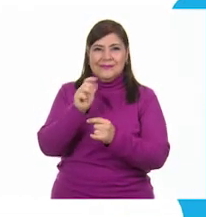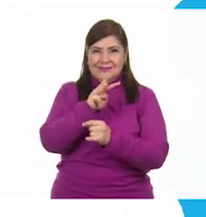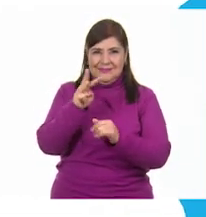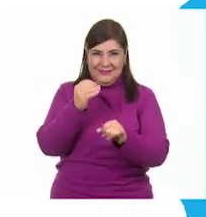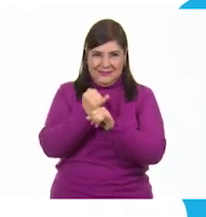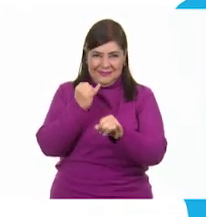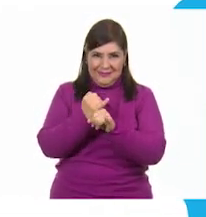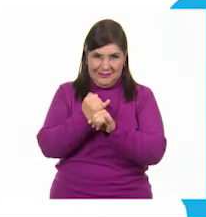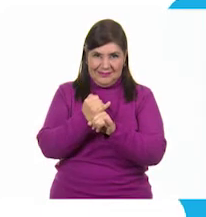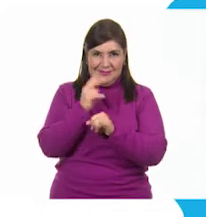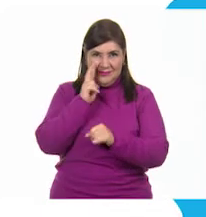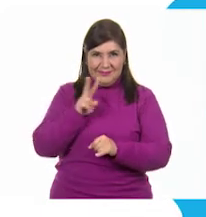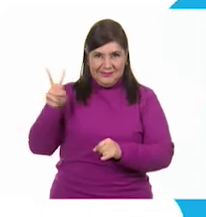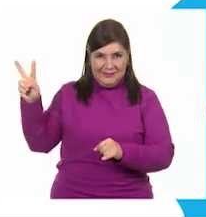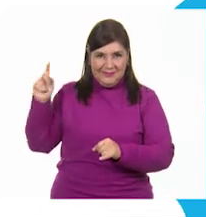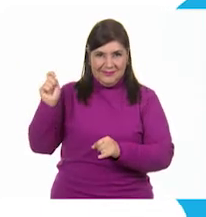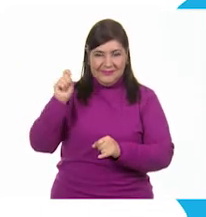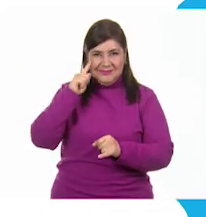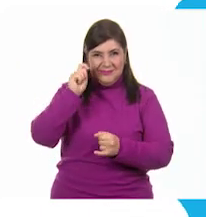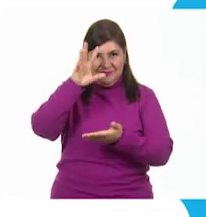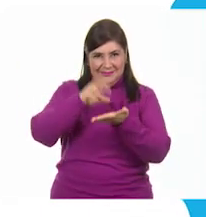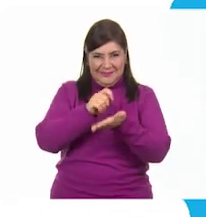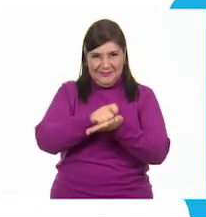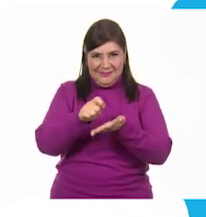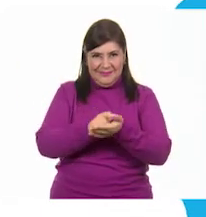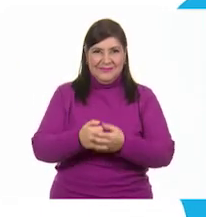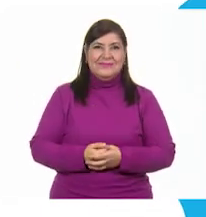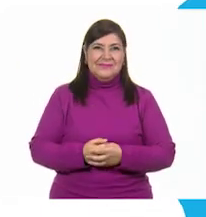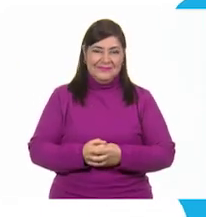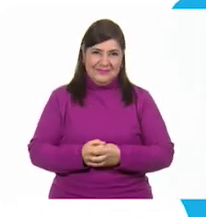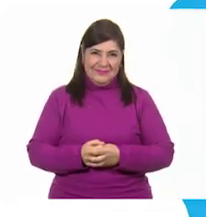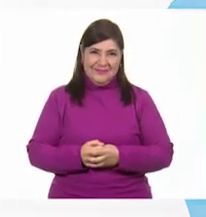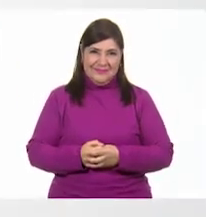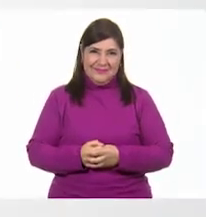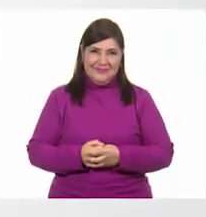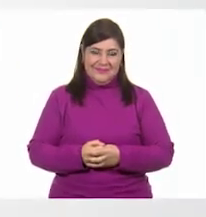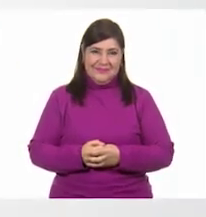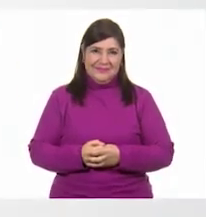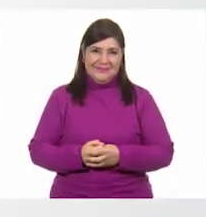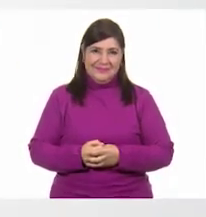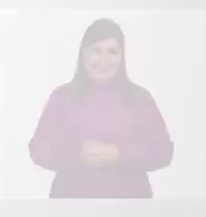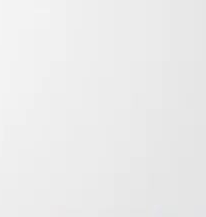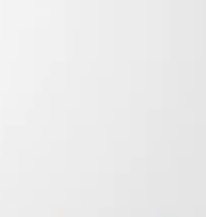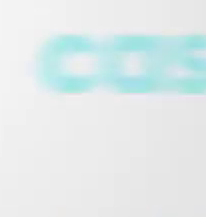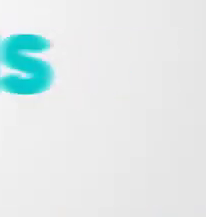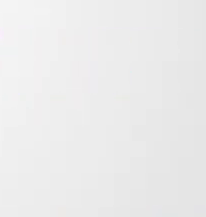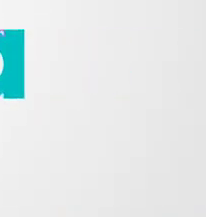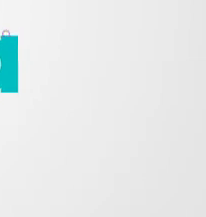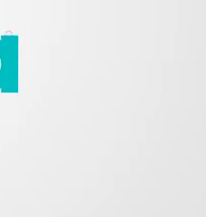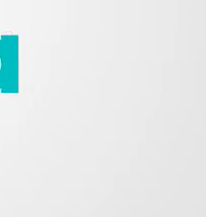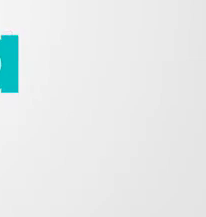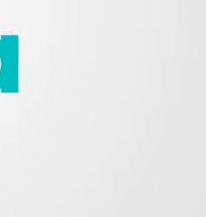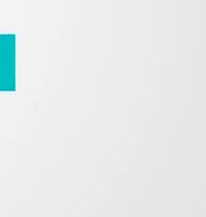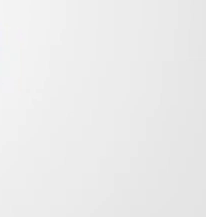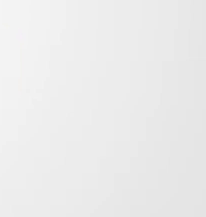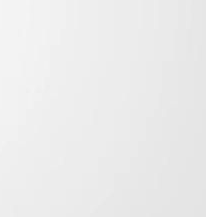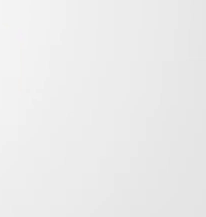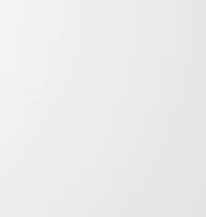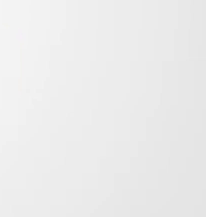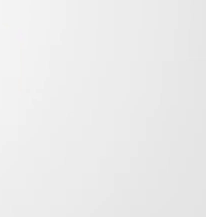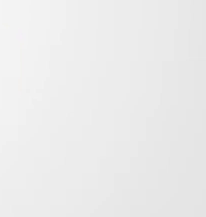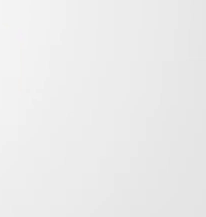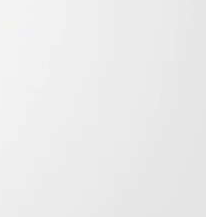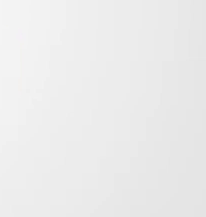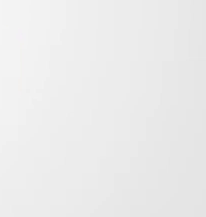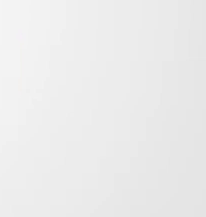liga. Aprende en Casa.cep.gov.mx www.aliteg.cep